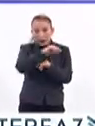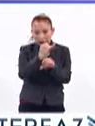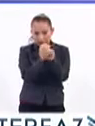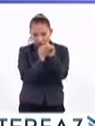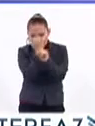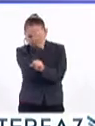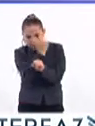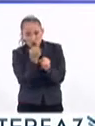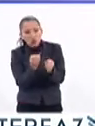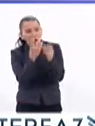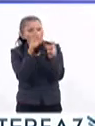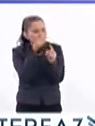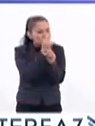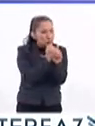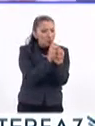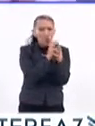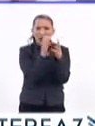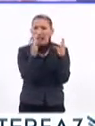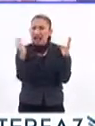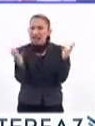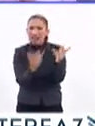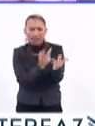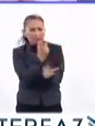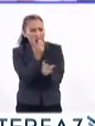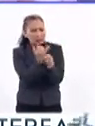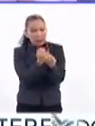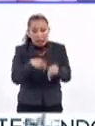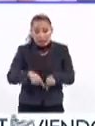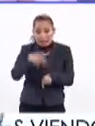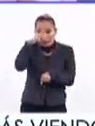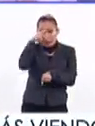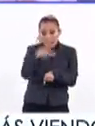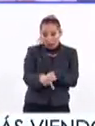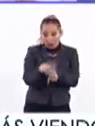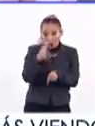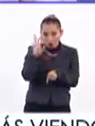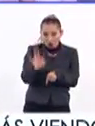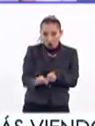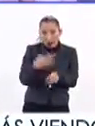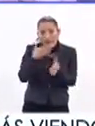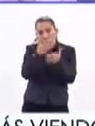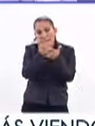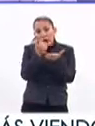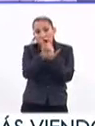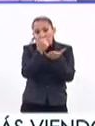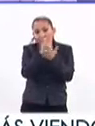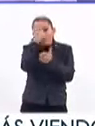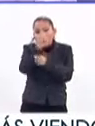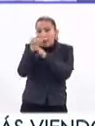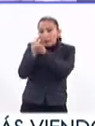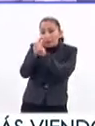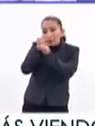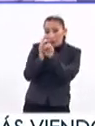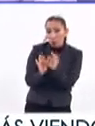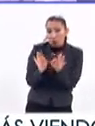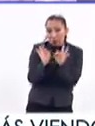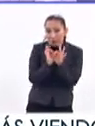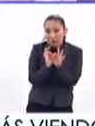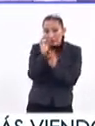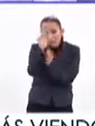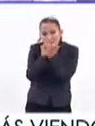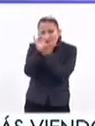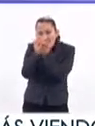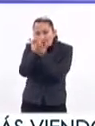estudios epidemiológicos muy grandes que se han hecho. Incluso México ha sido, en realidad, participa de este tipo de estudios importantísimos.